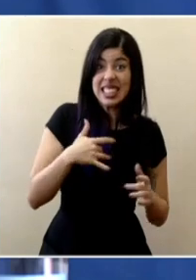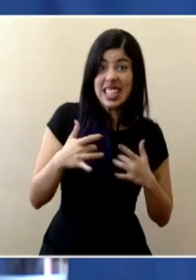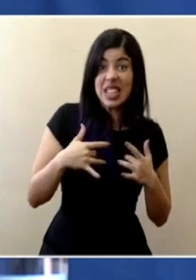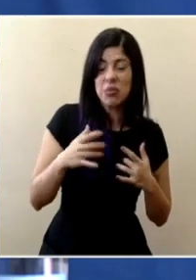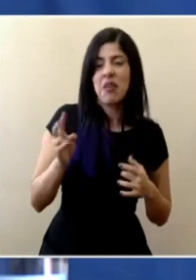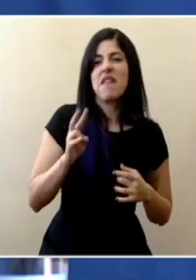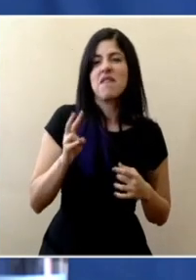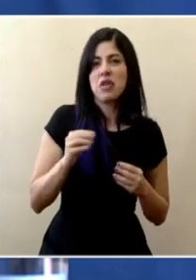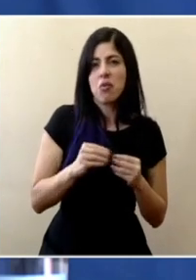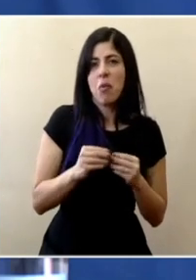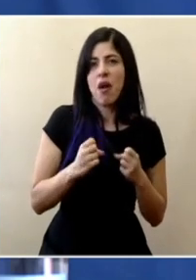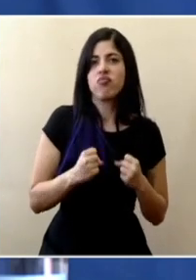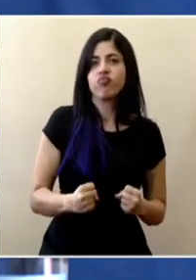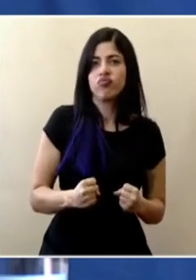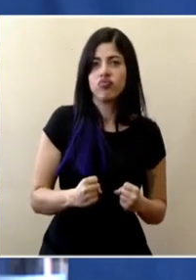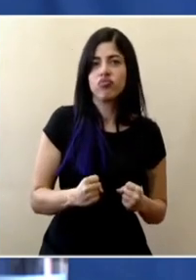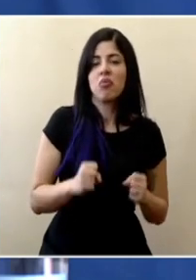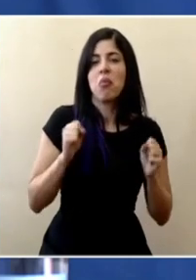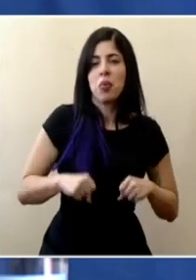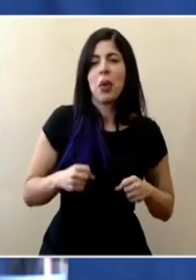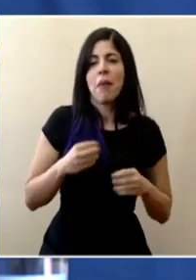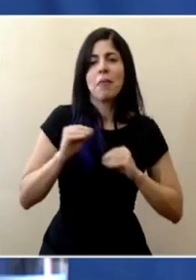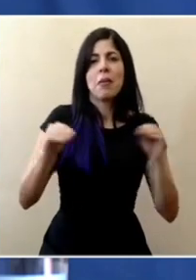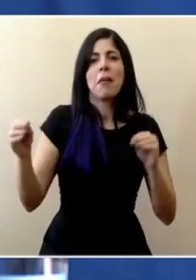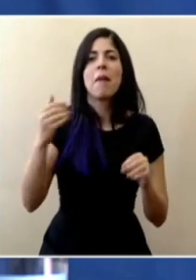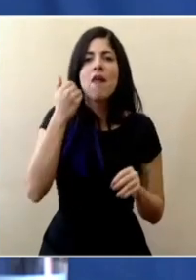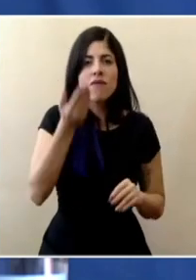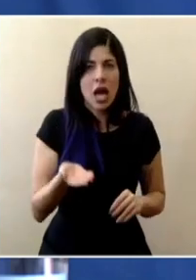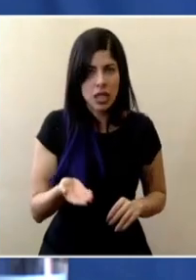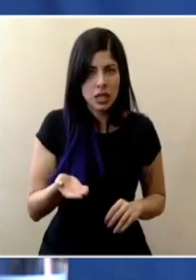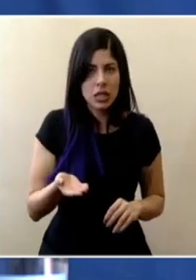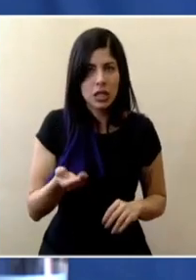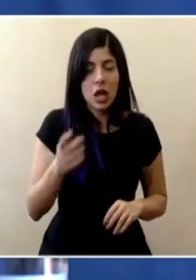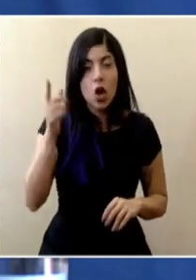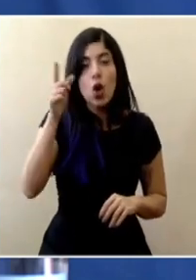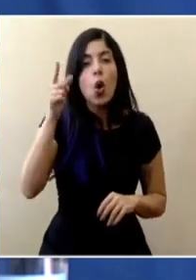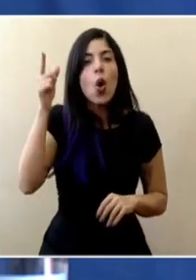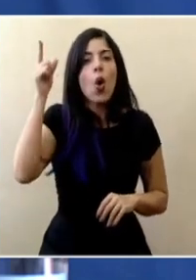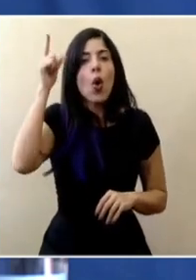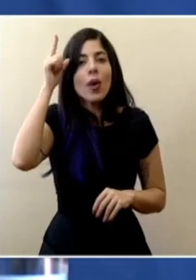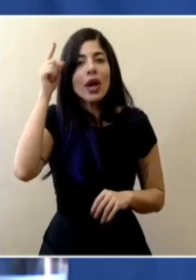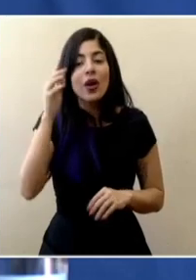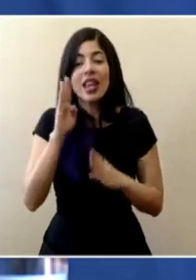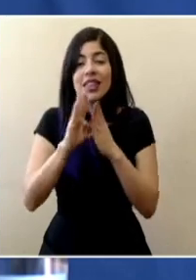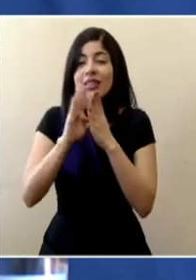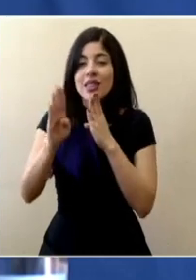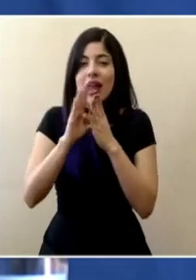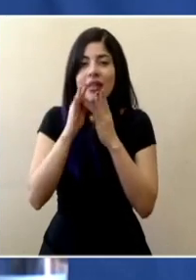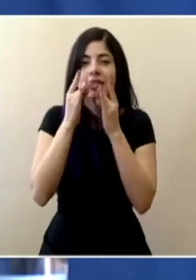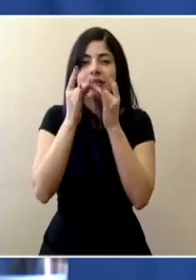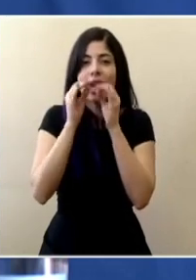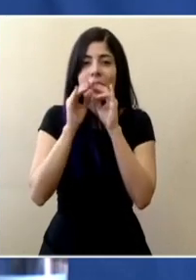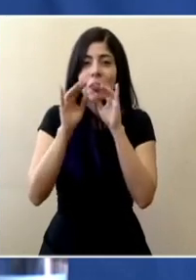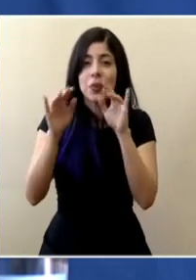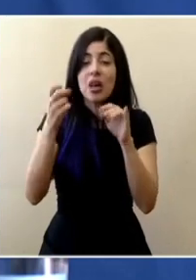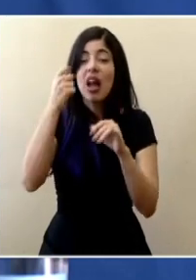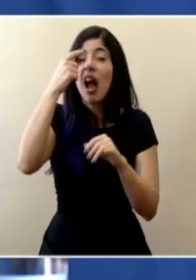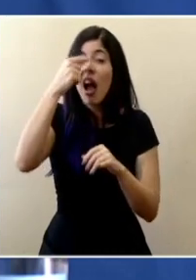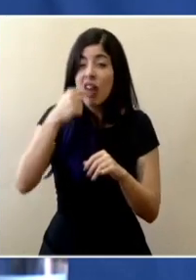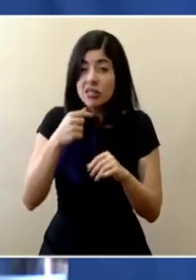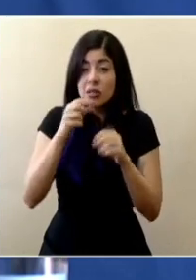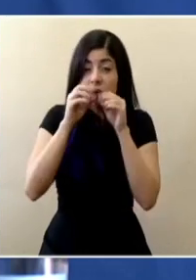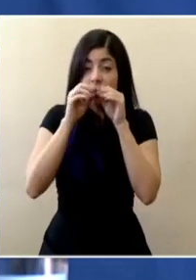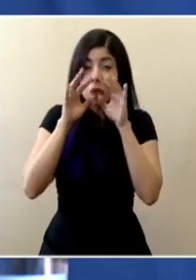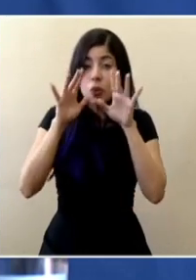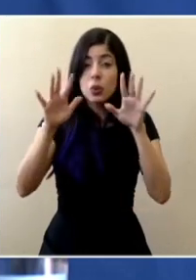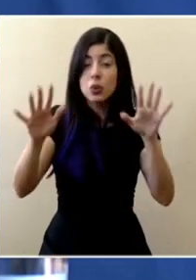está más presente y se puede transmitir todavía más fácilmente obviamente de manera directa a través de las gotitas de saliva si alguien estornuda en